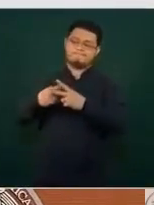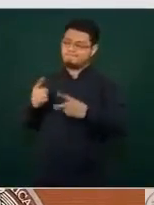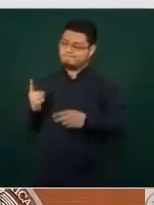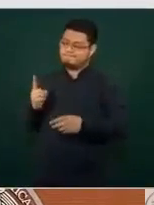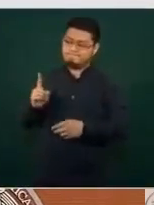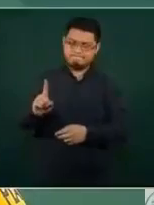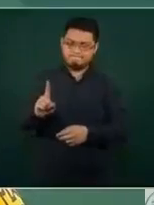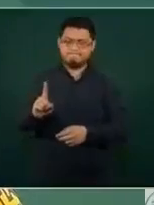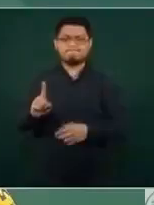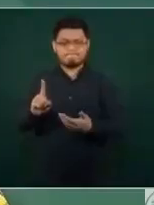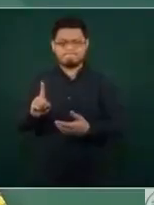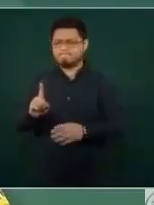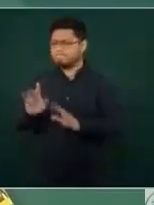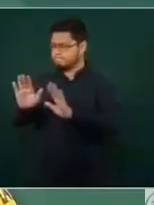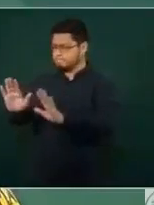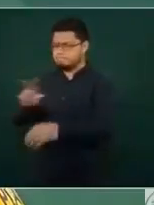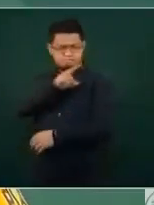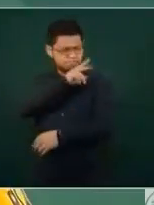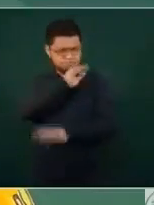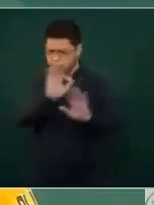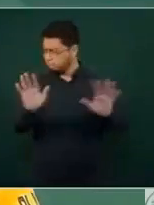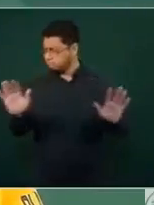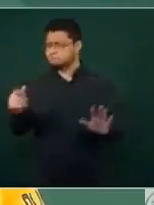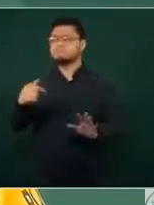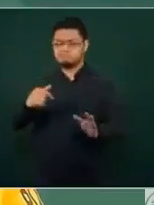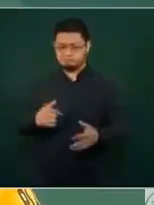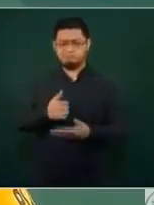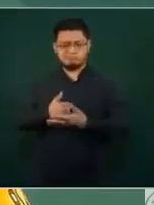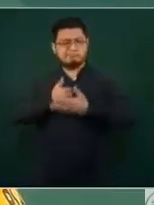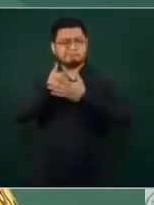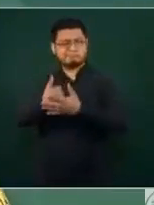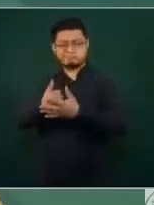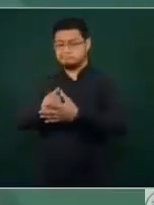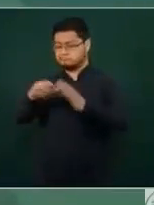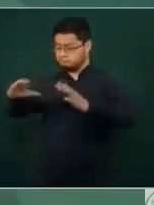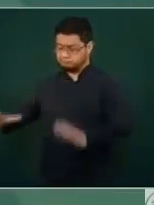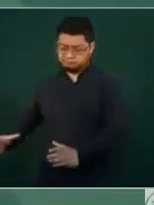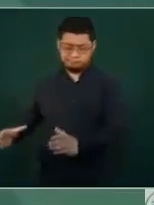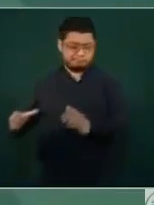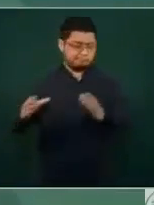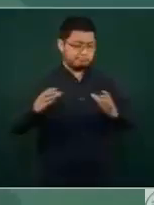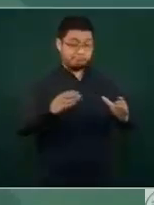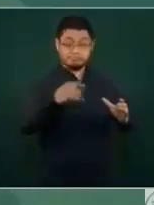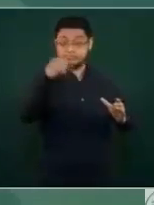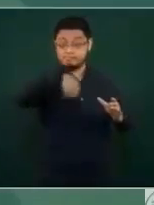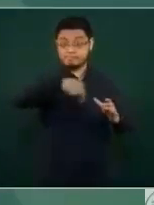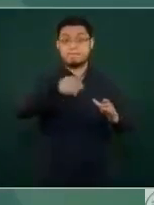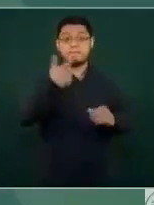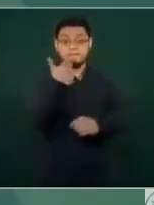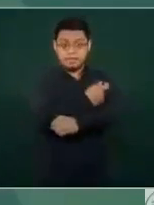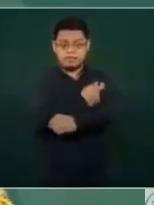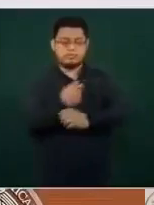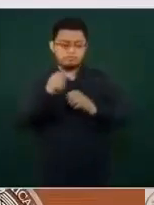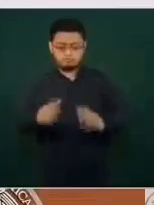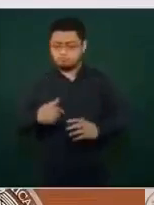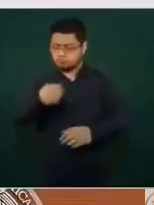seguridad para el traslado a lo que es el INCAN y a VIRMES, dependiendo del tipo de vacuna,